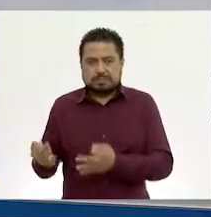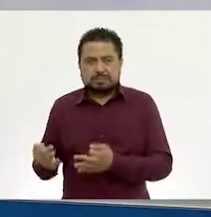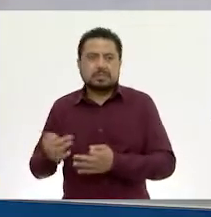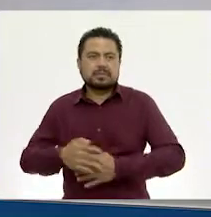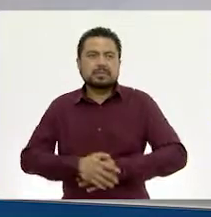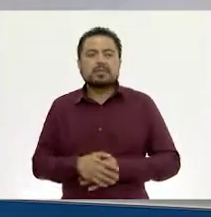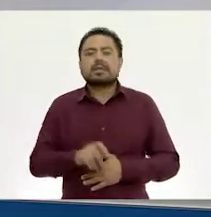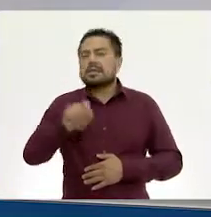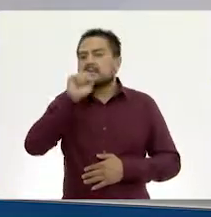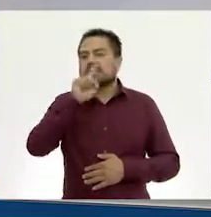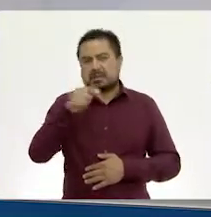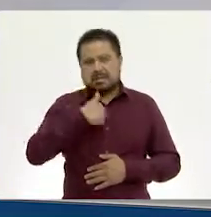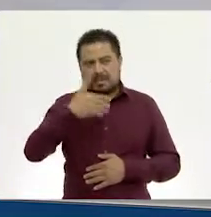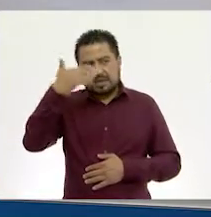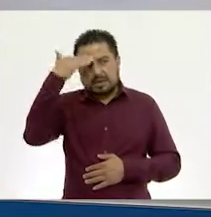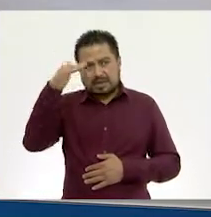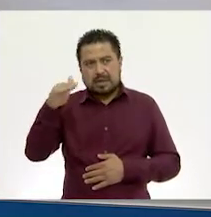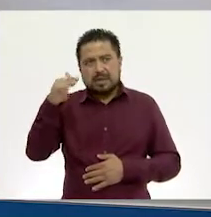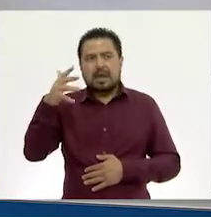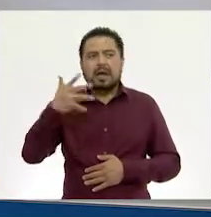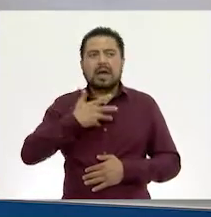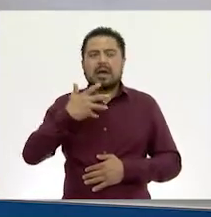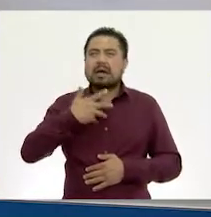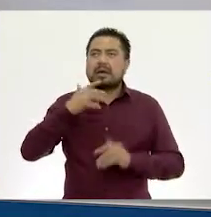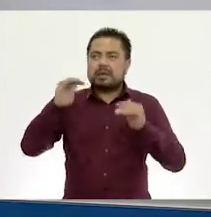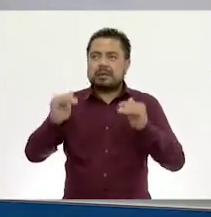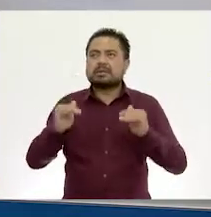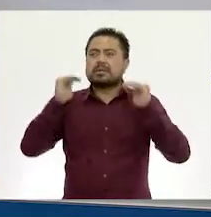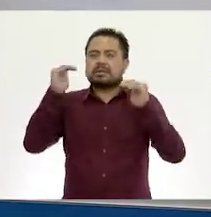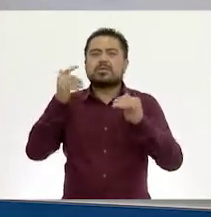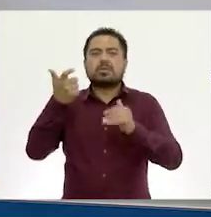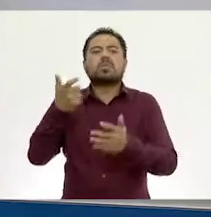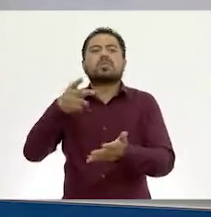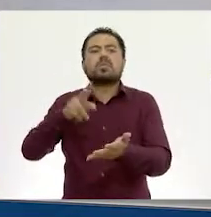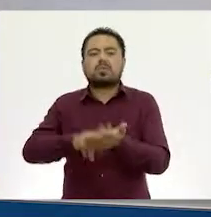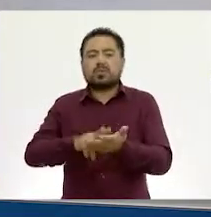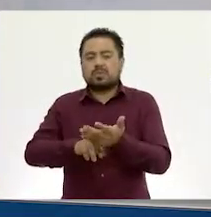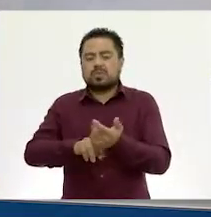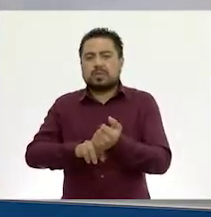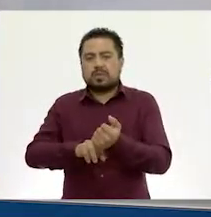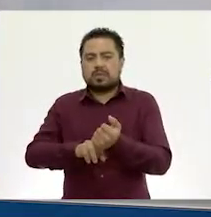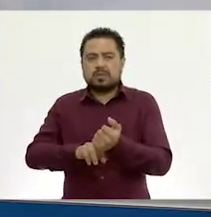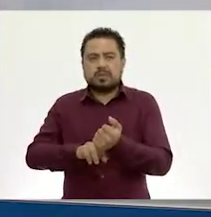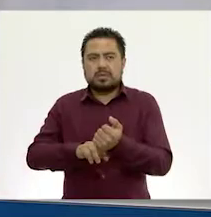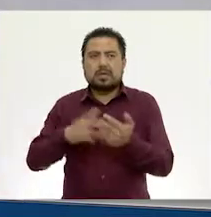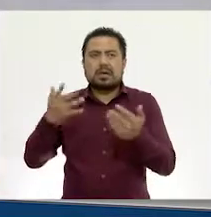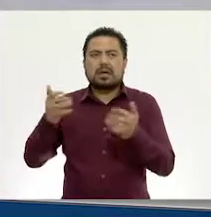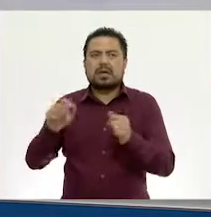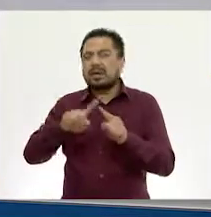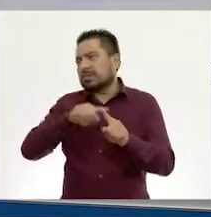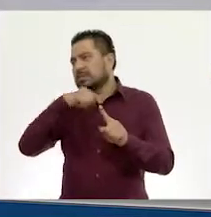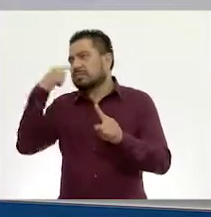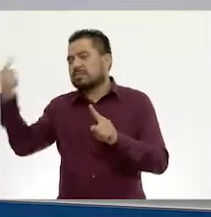Y también sabemos, bueno, que aquí este es el monto. Y acá